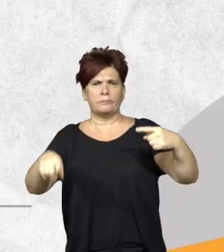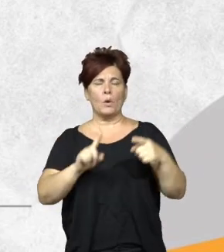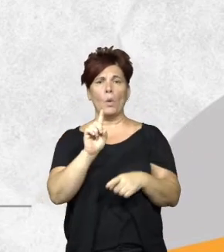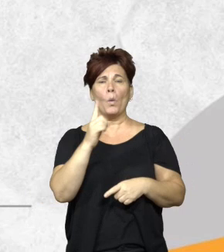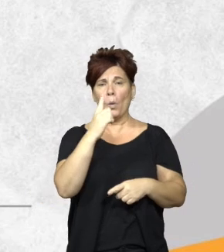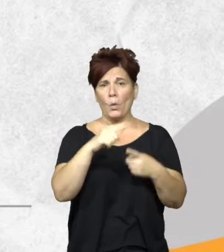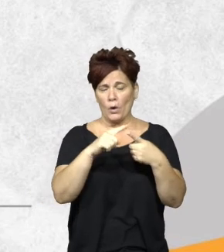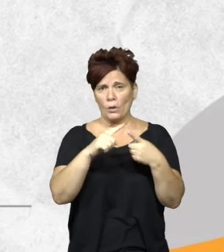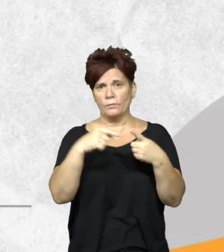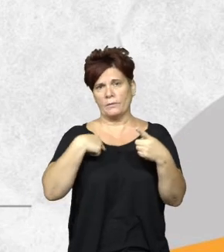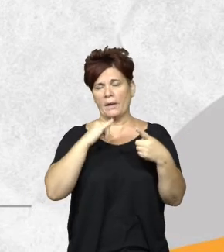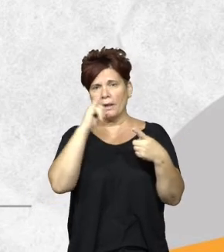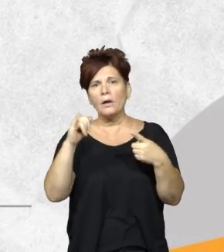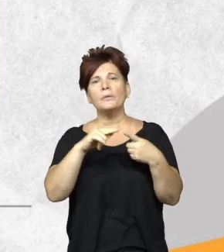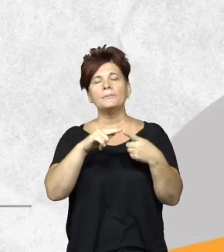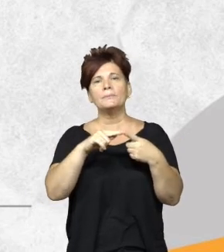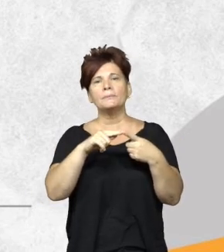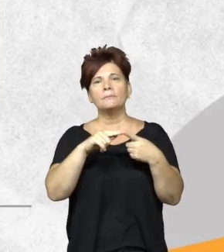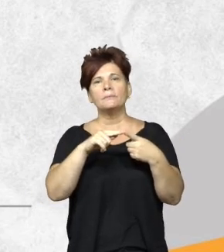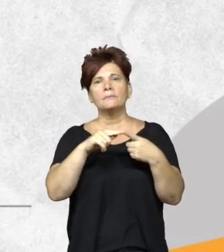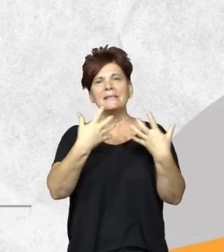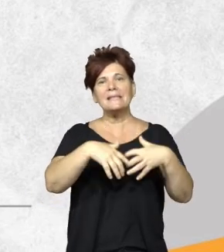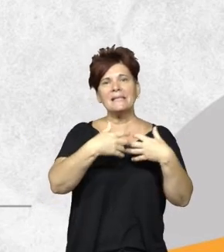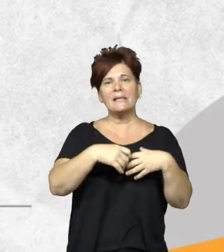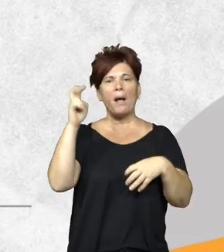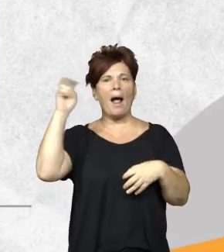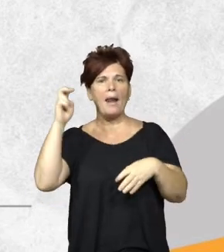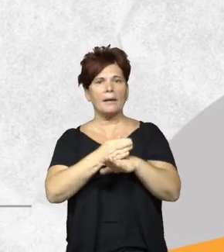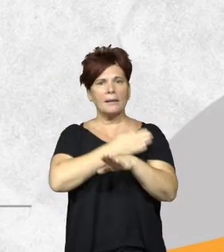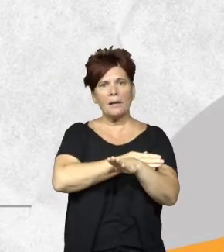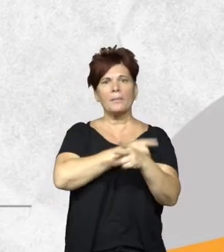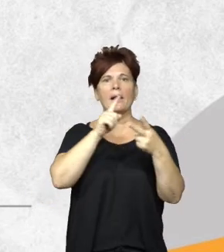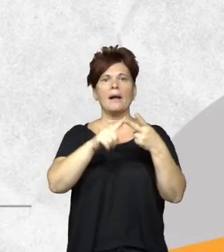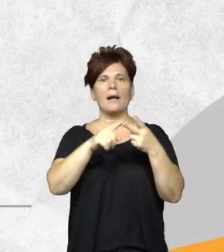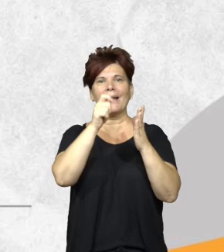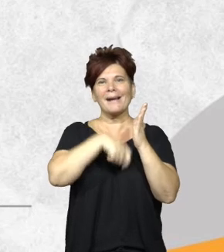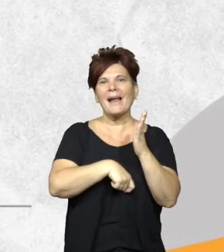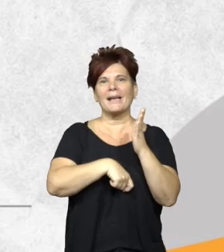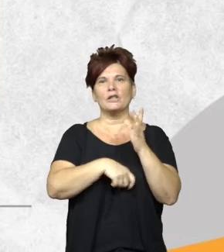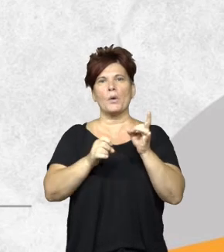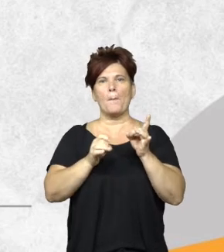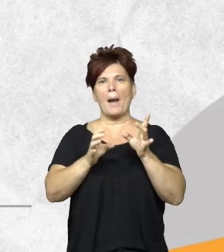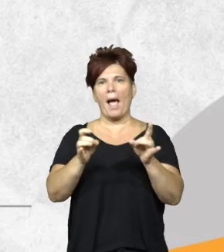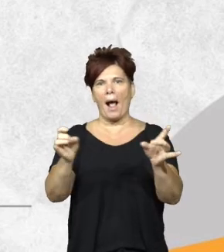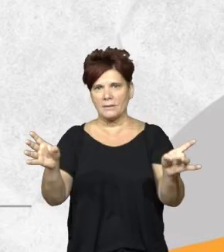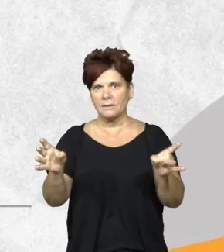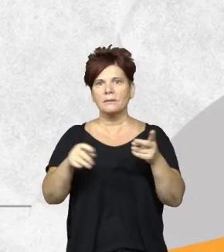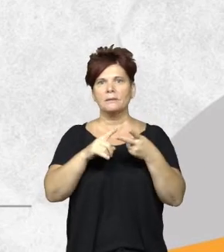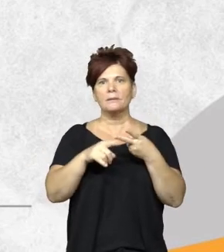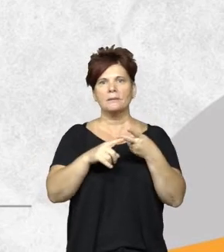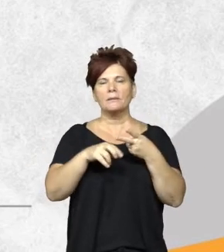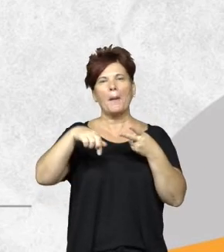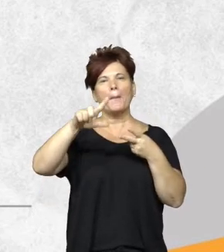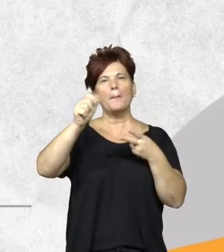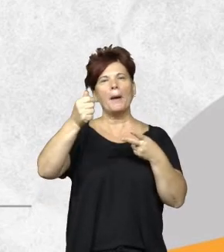que les voy a mencionar ahora son los del sistema alerta temprana y el registro nacional de planes entonces en el sistema alerta temprana